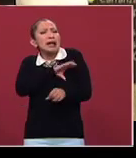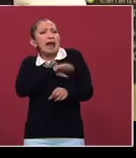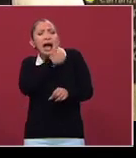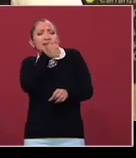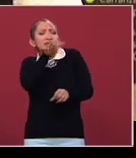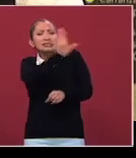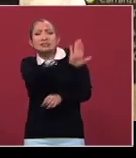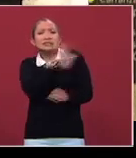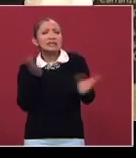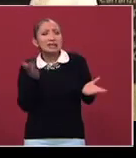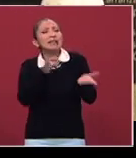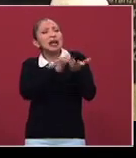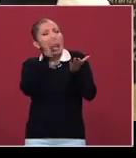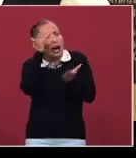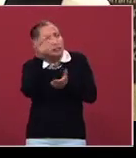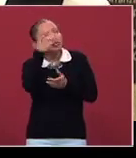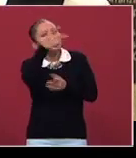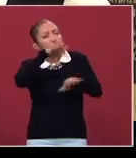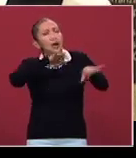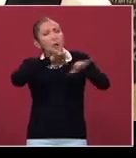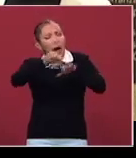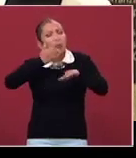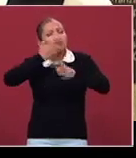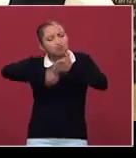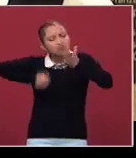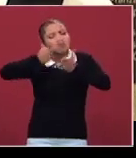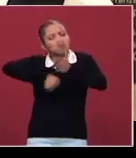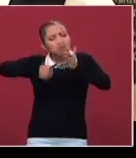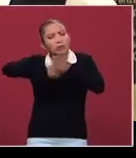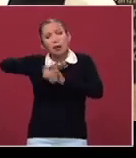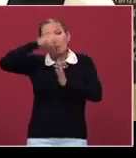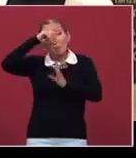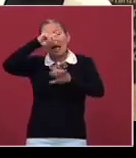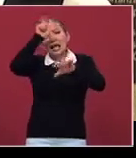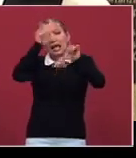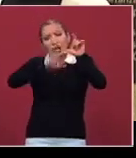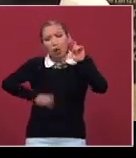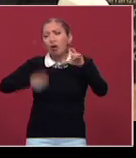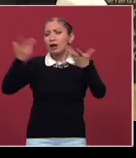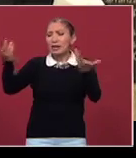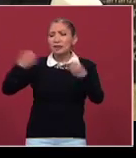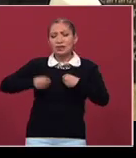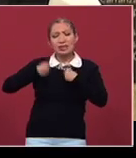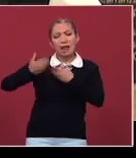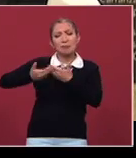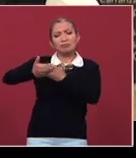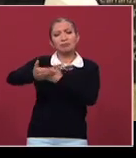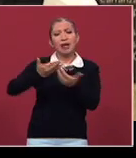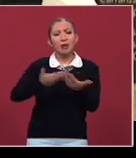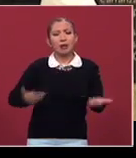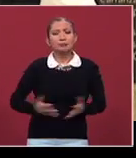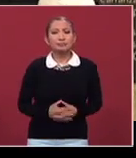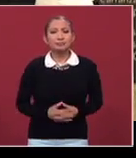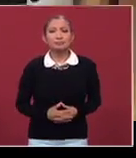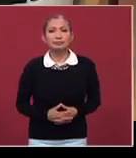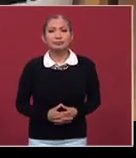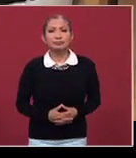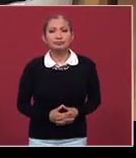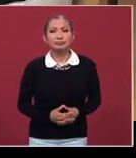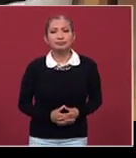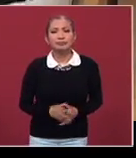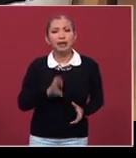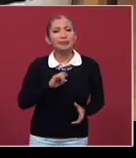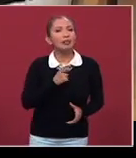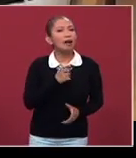y agradecerles lo que hicieron por este país y nuestra vida cotidiana. Pues sí. Edgar,